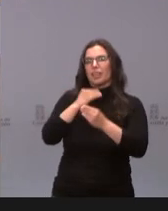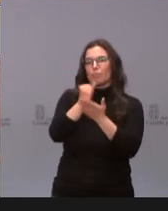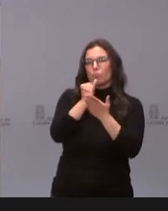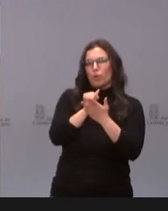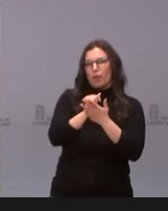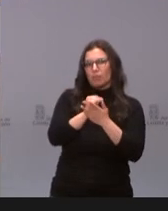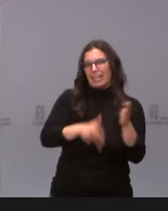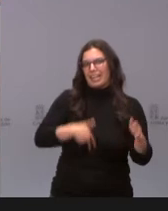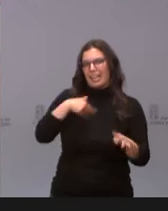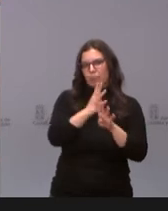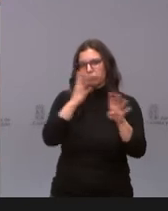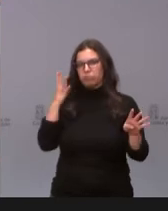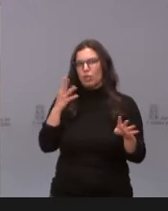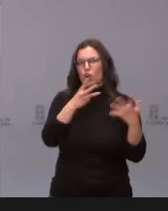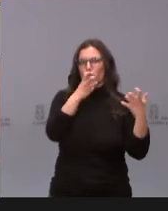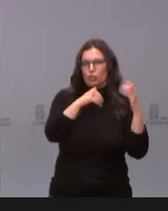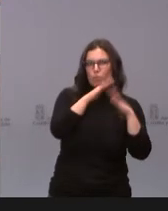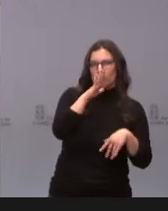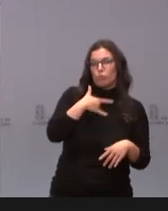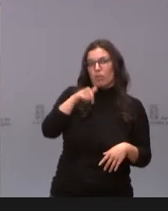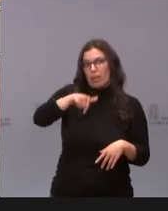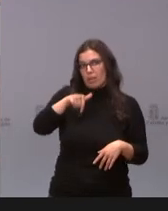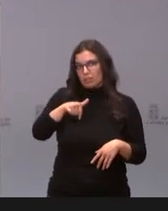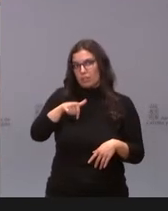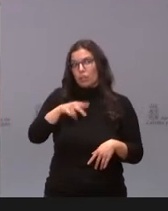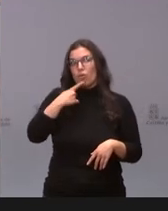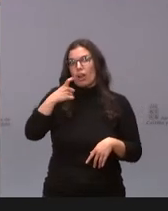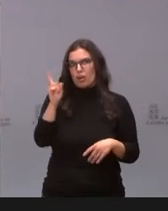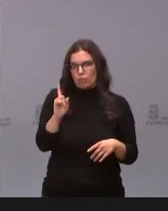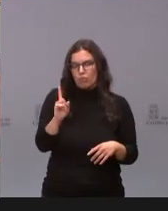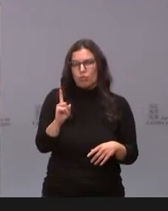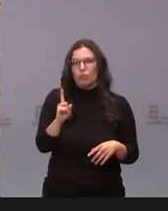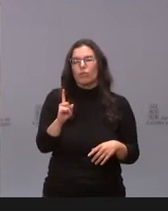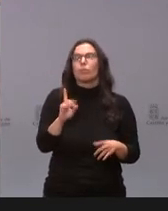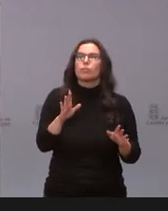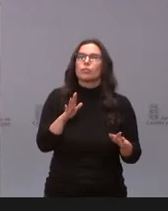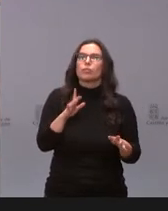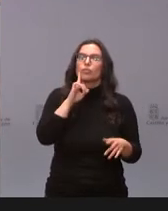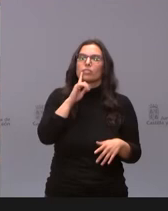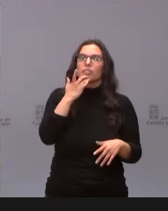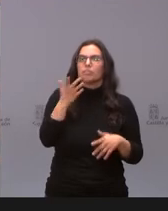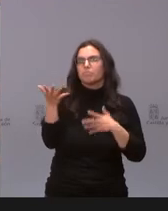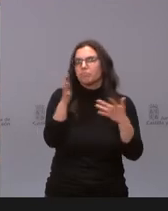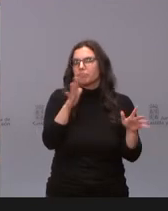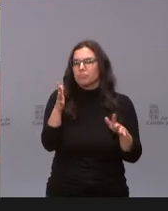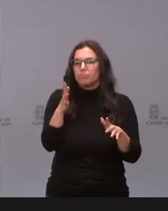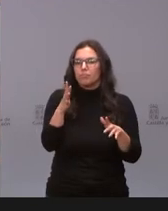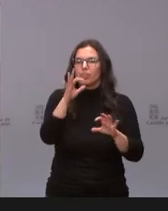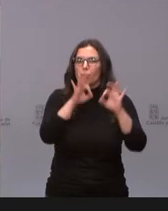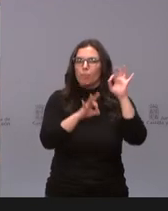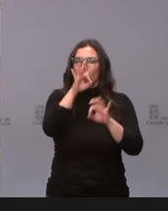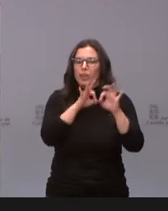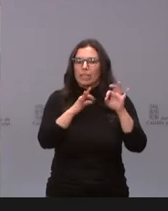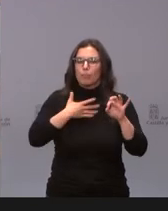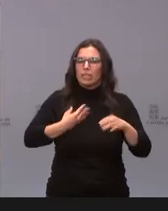Parece ser que en esta ola puede que no se llegue nunca, ojalá, a esas incidencias. No sé si aproximadamente a partir de qué incidencia podría saltar la